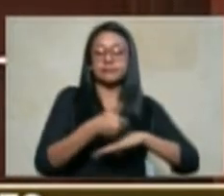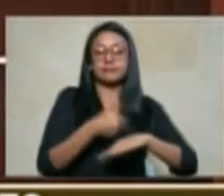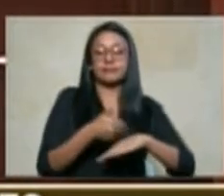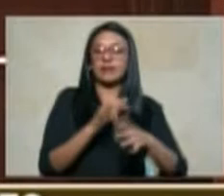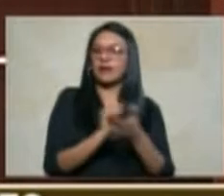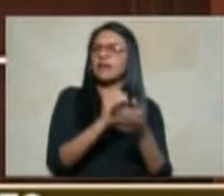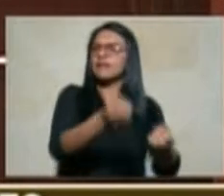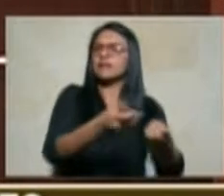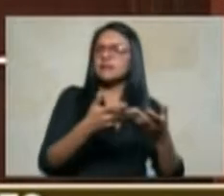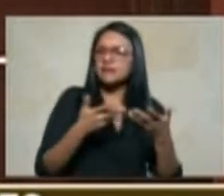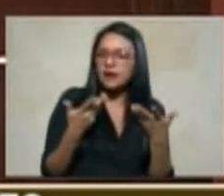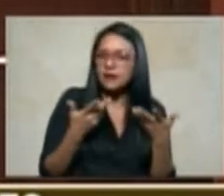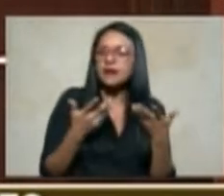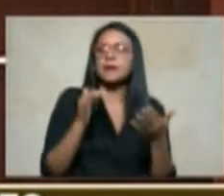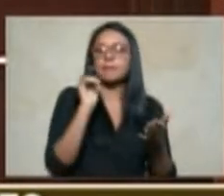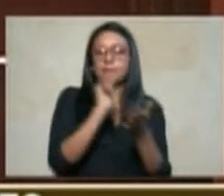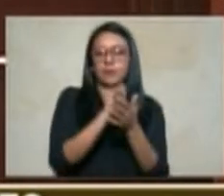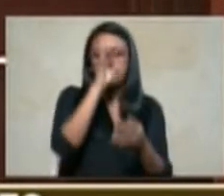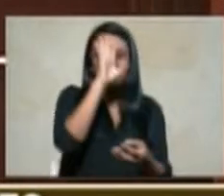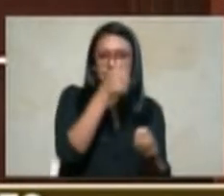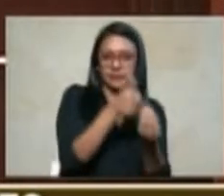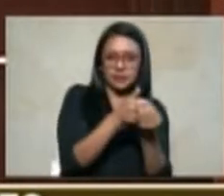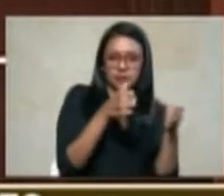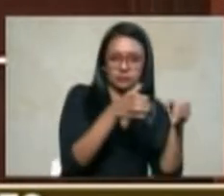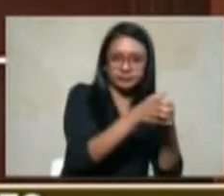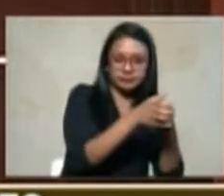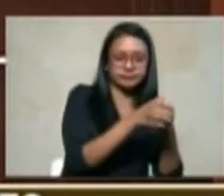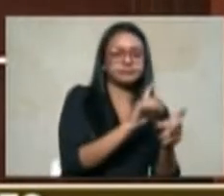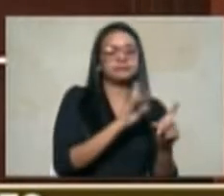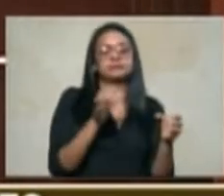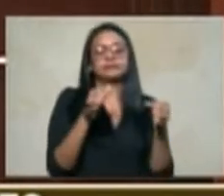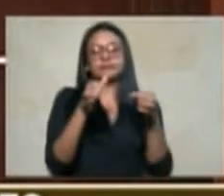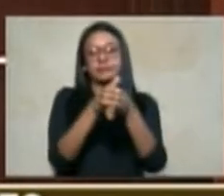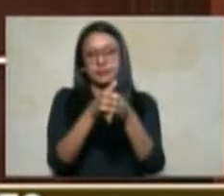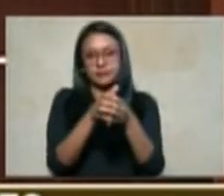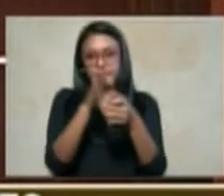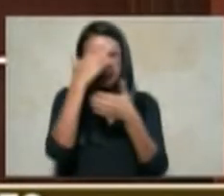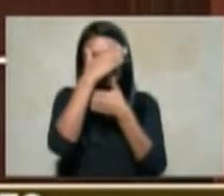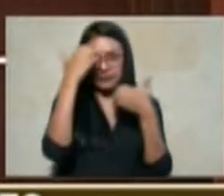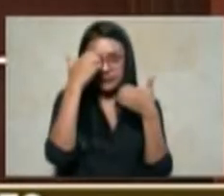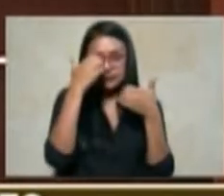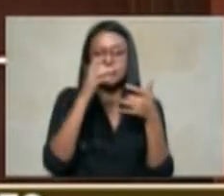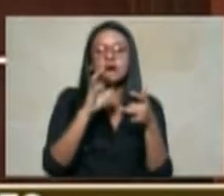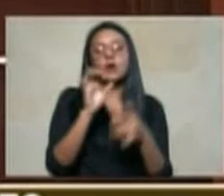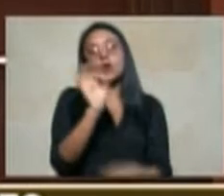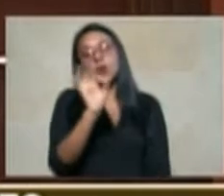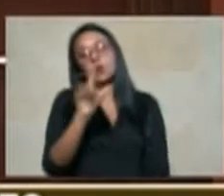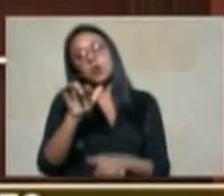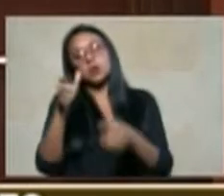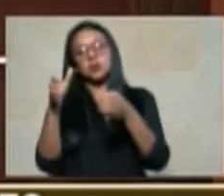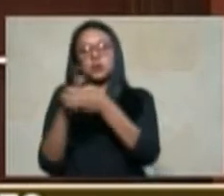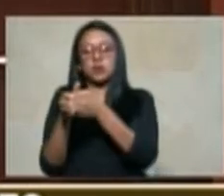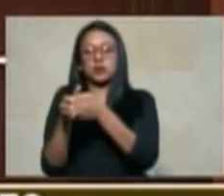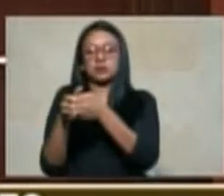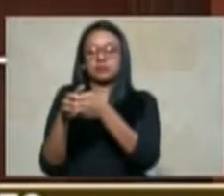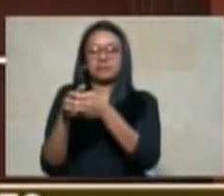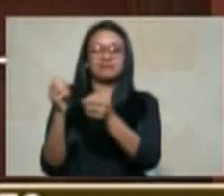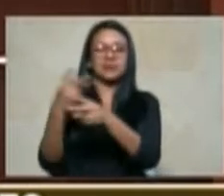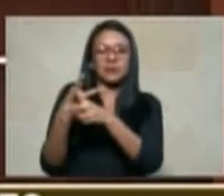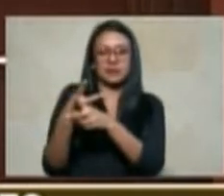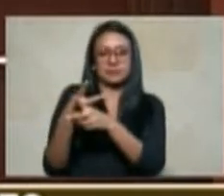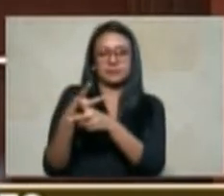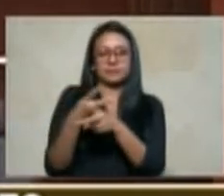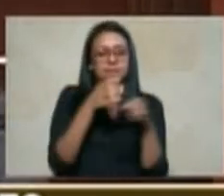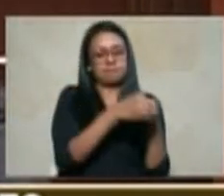paramilitares bien por hechos generados por la guerrilla o por otra fuente violenta lo cual